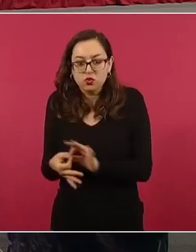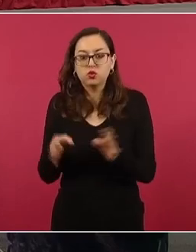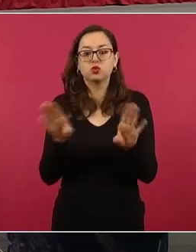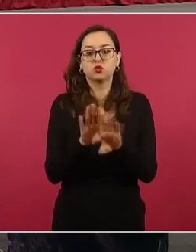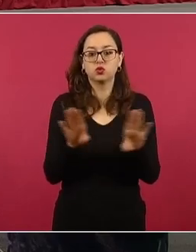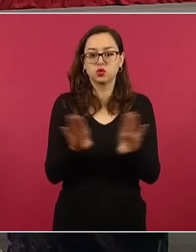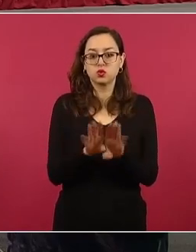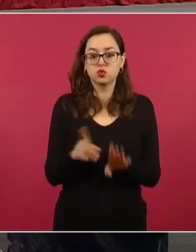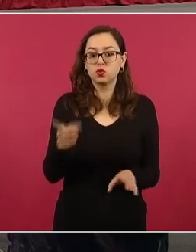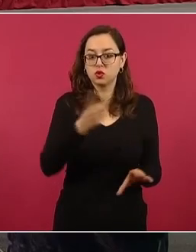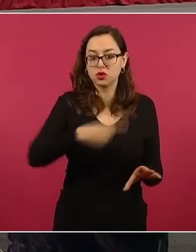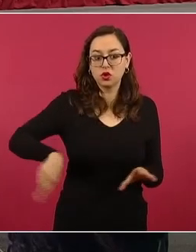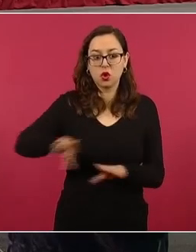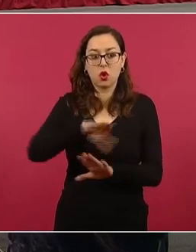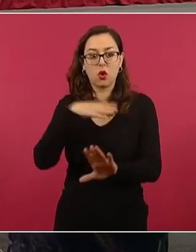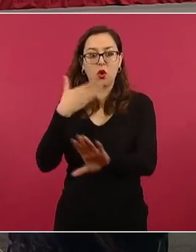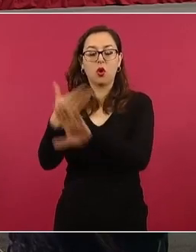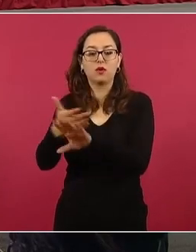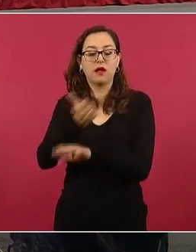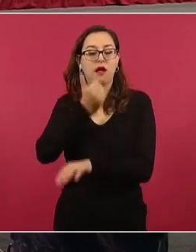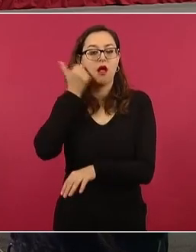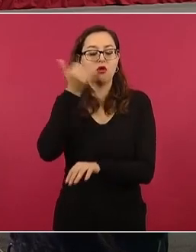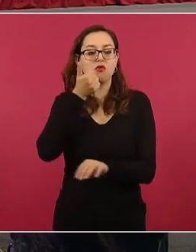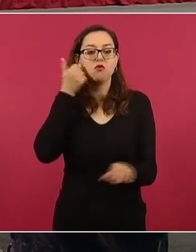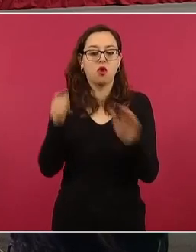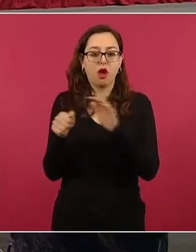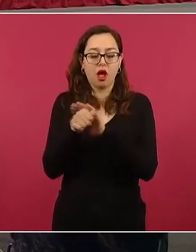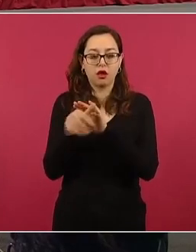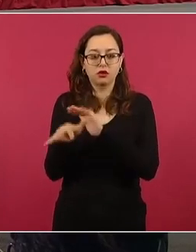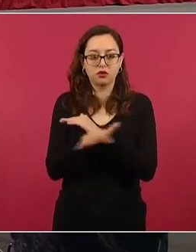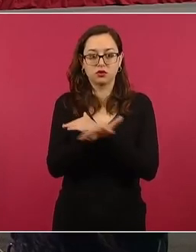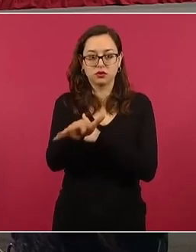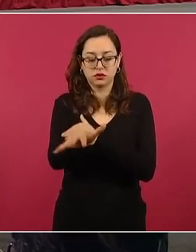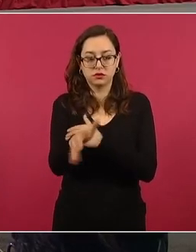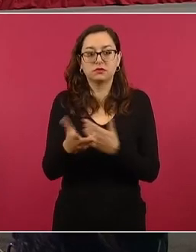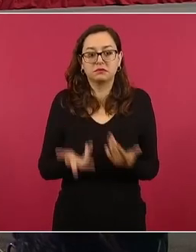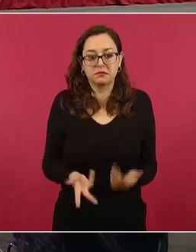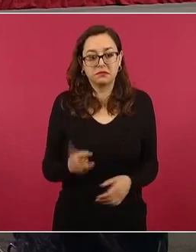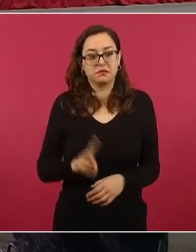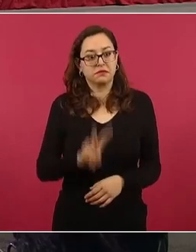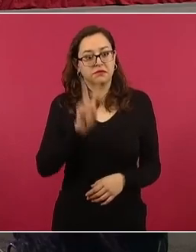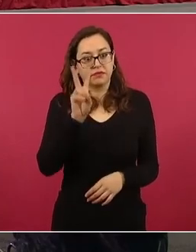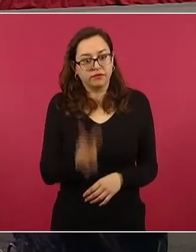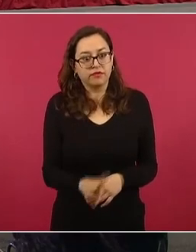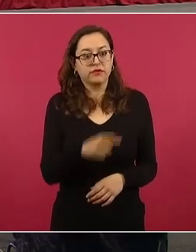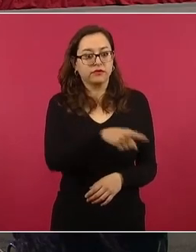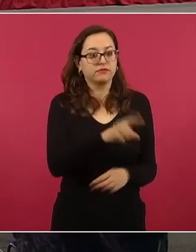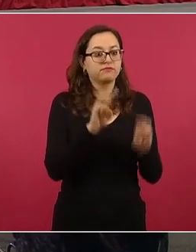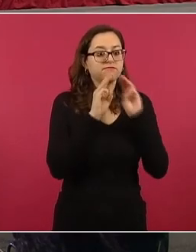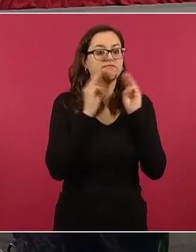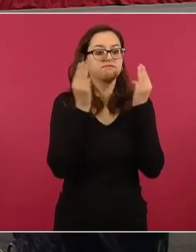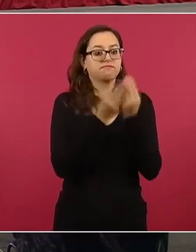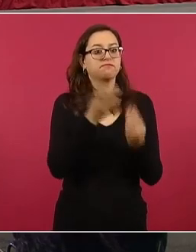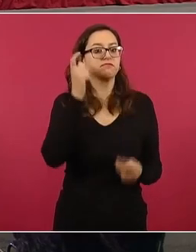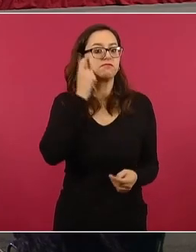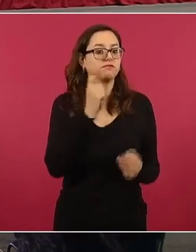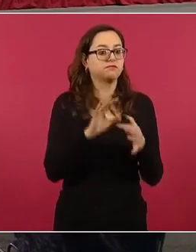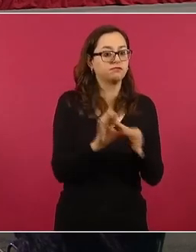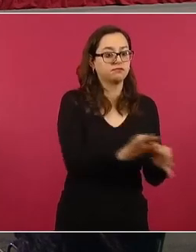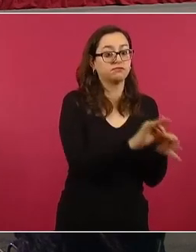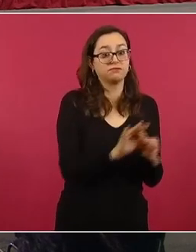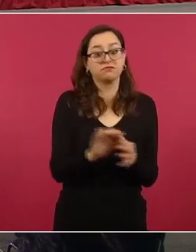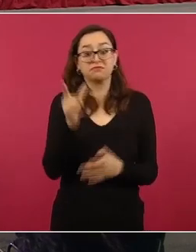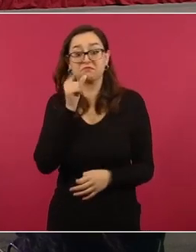caso de Yotzinapa, en este diagrama en particular la interrelación y las acciones de Guerreros Unidos con las